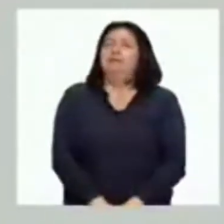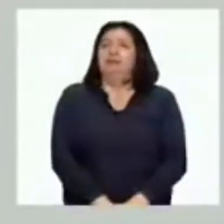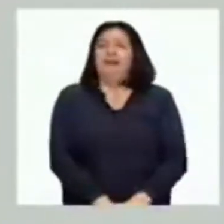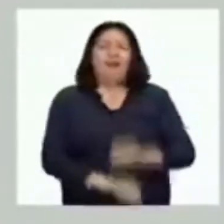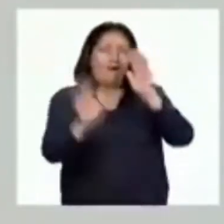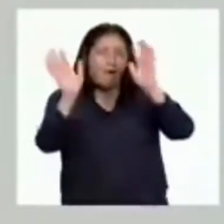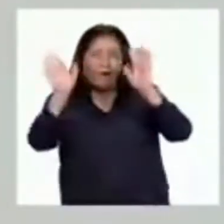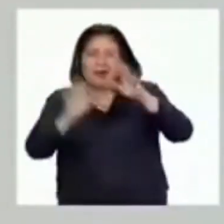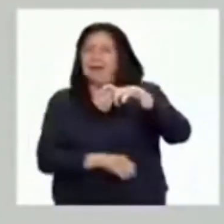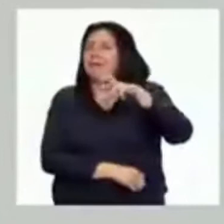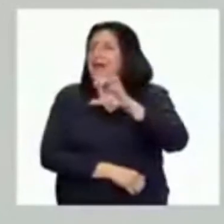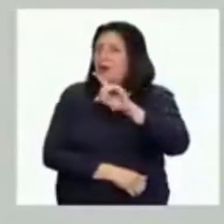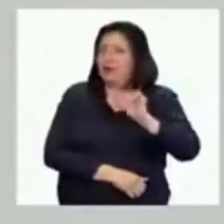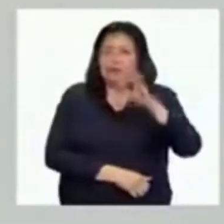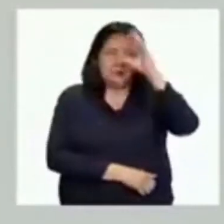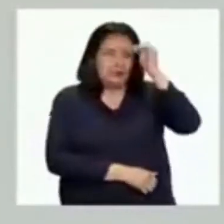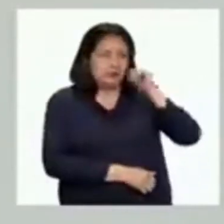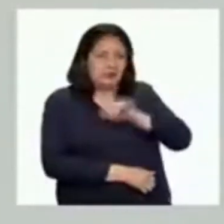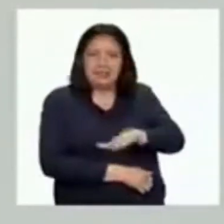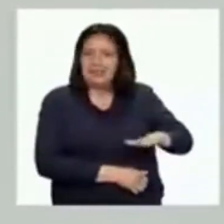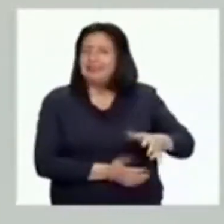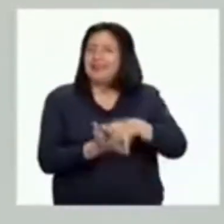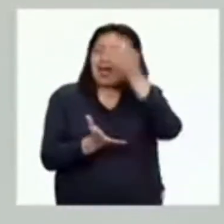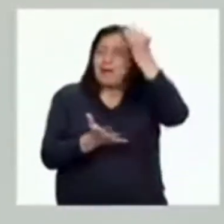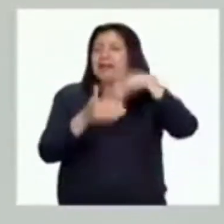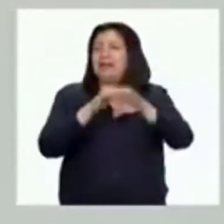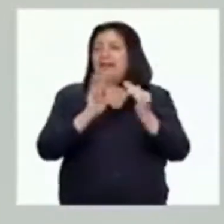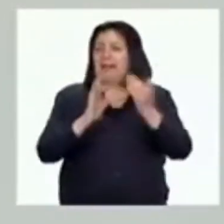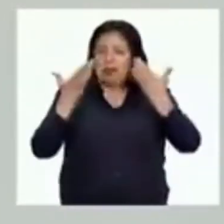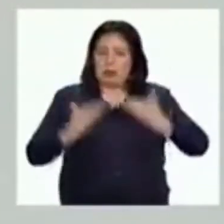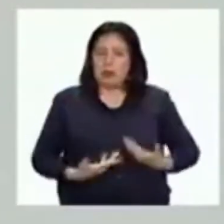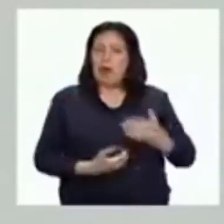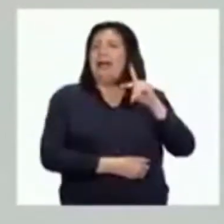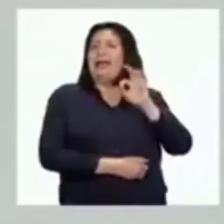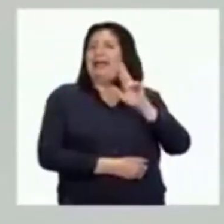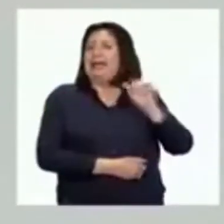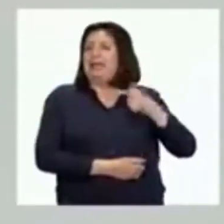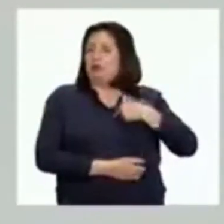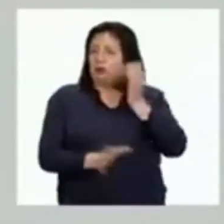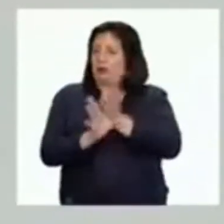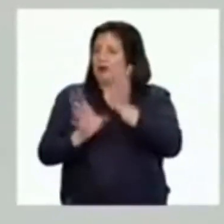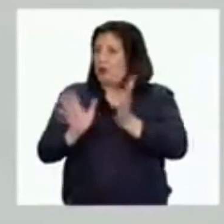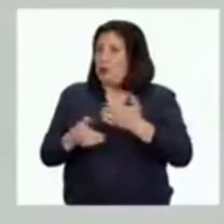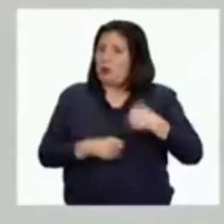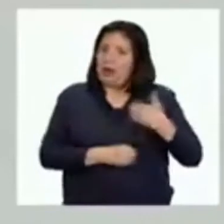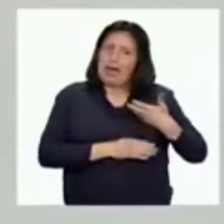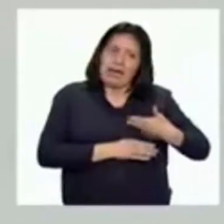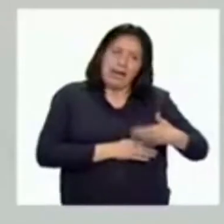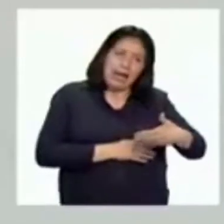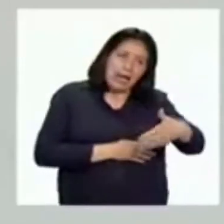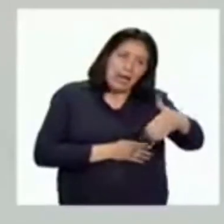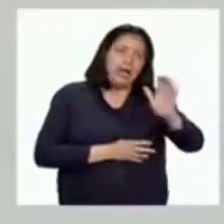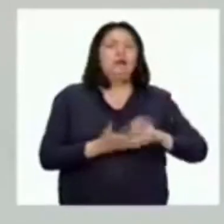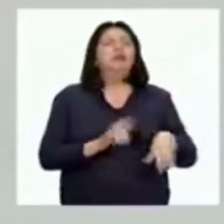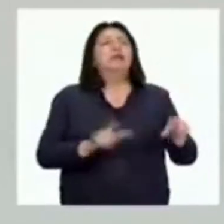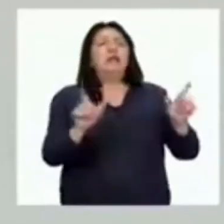Hola Paola, hola chicos y chicas de Aprenden Casa. Mi nombre es Carla y soy psicóloga. Creo que a lo largo de estos programas han conocido varios